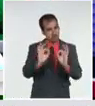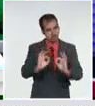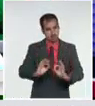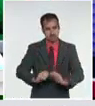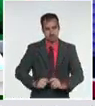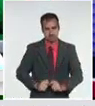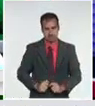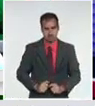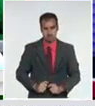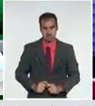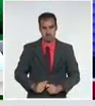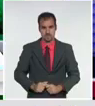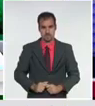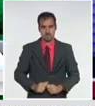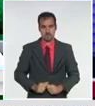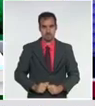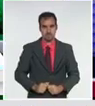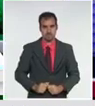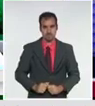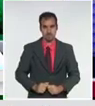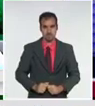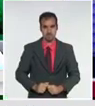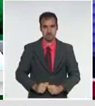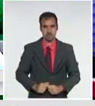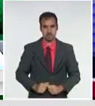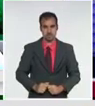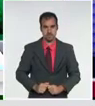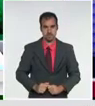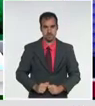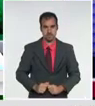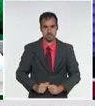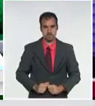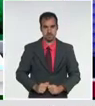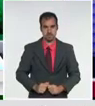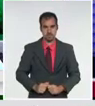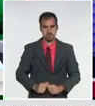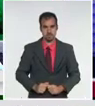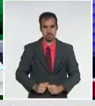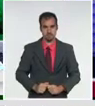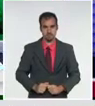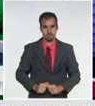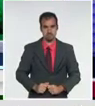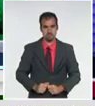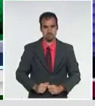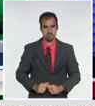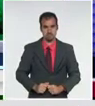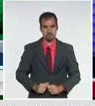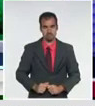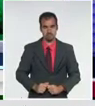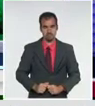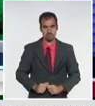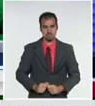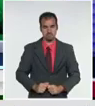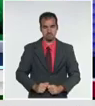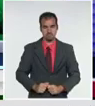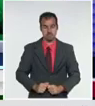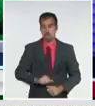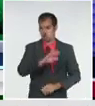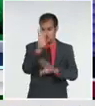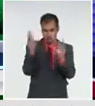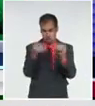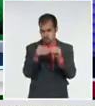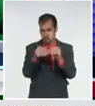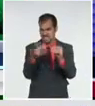porque no se identifica quién es y quién no es. Y en el acumulado, pues representa